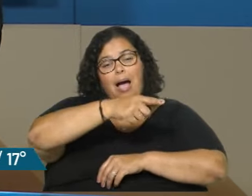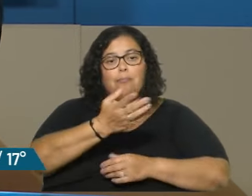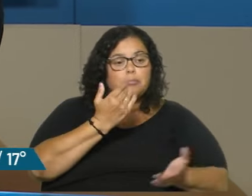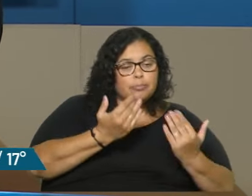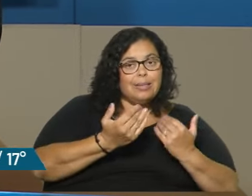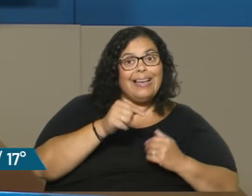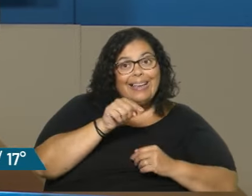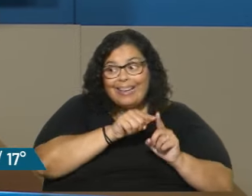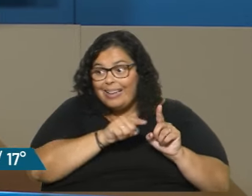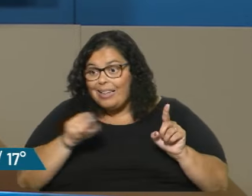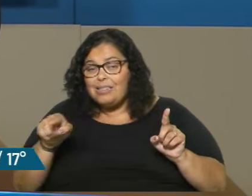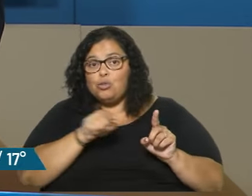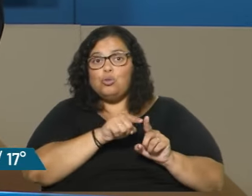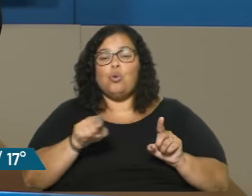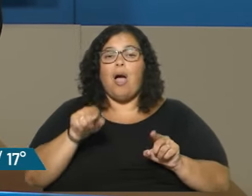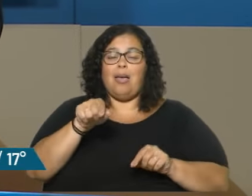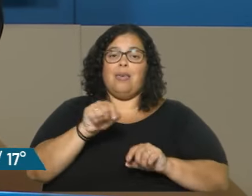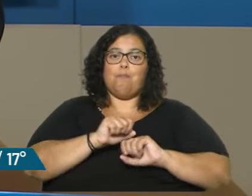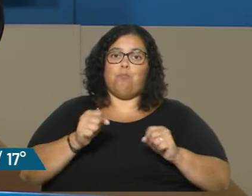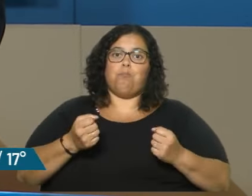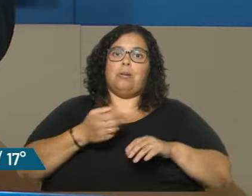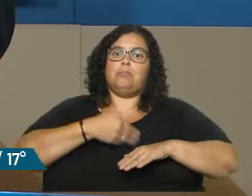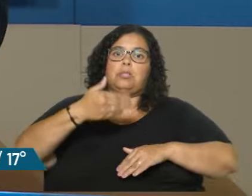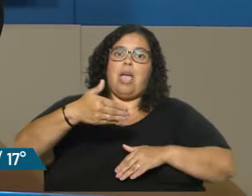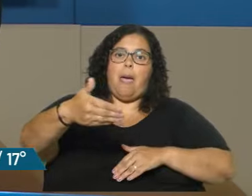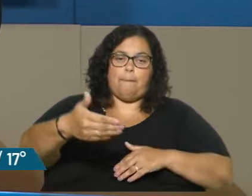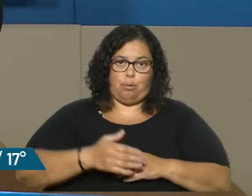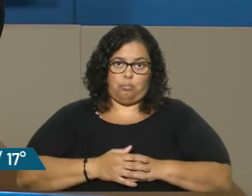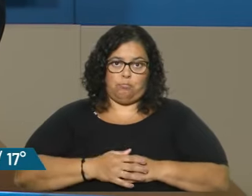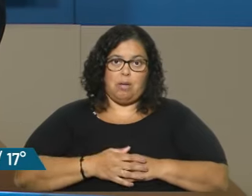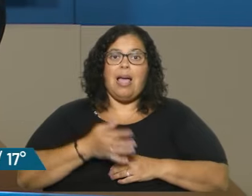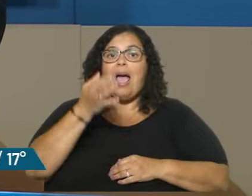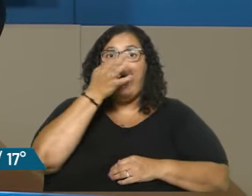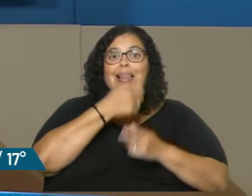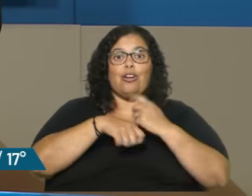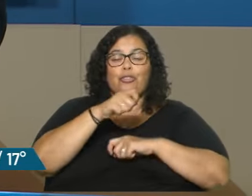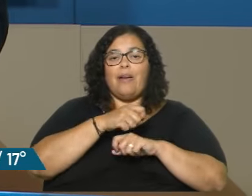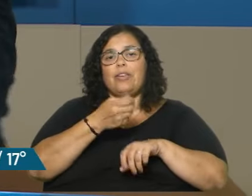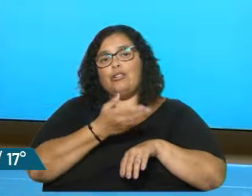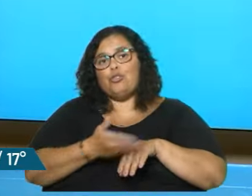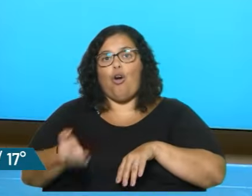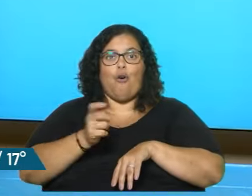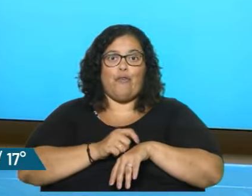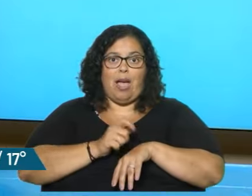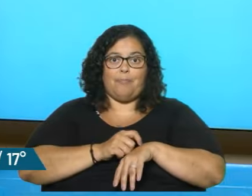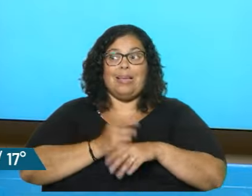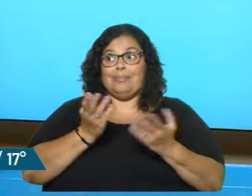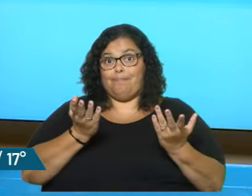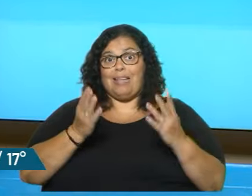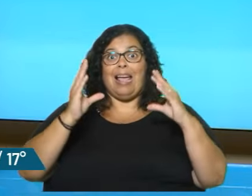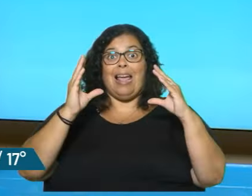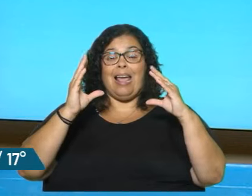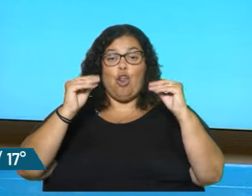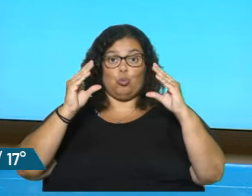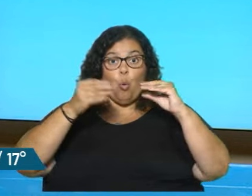esa deslocación permite darle mucho tiempo, por ejemplo, narcotráfico, ¿verdad? Bueno, se supone que los allanamientos nocturnos tienen que ser con